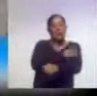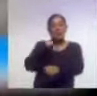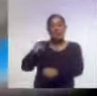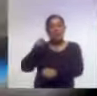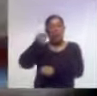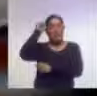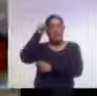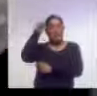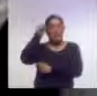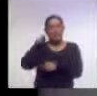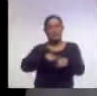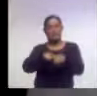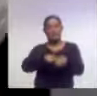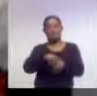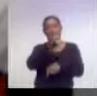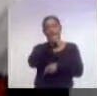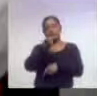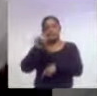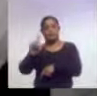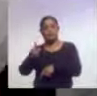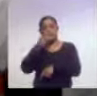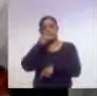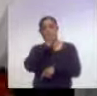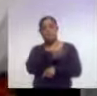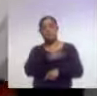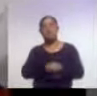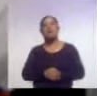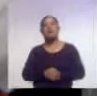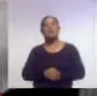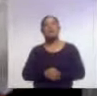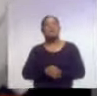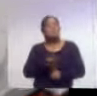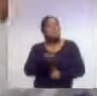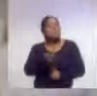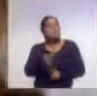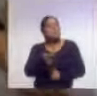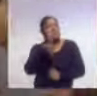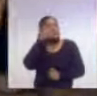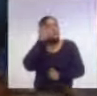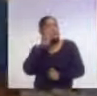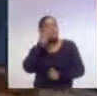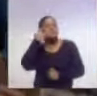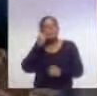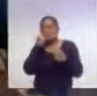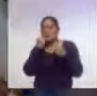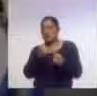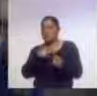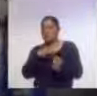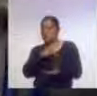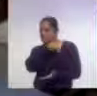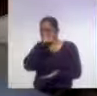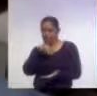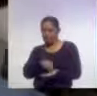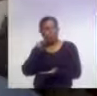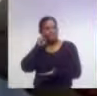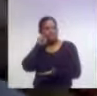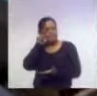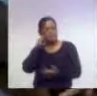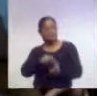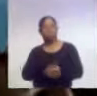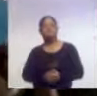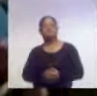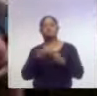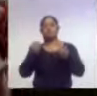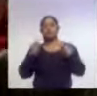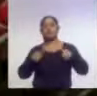Las hermanas Maureen y Lorin dicen que apenas durmieron para poder asegurarse la primera fila. Muchos de los